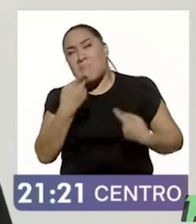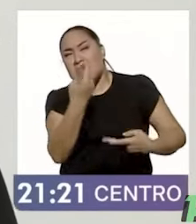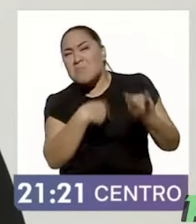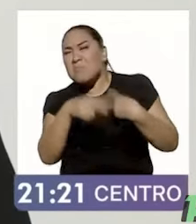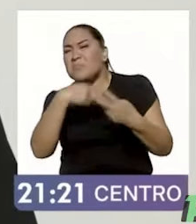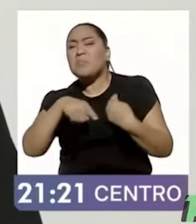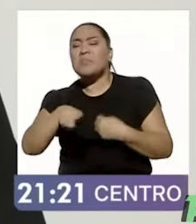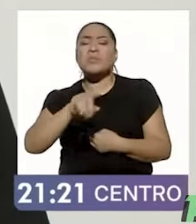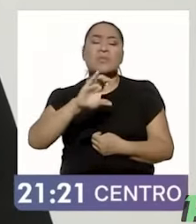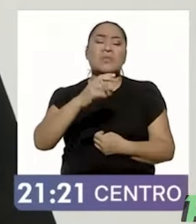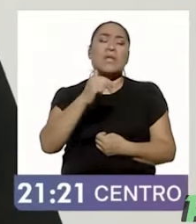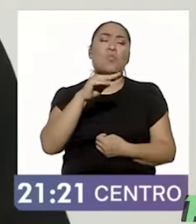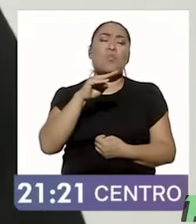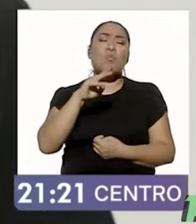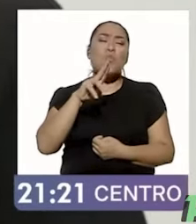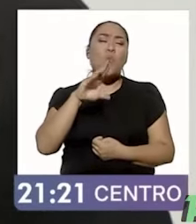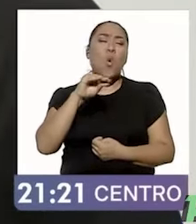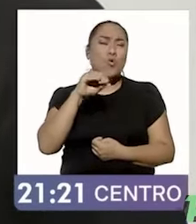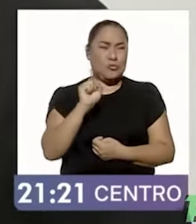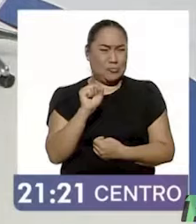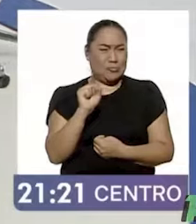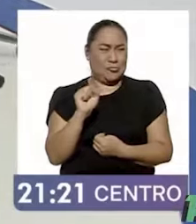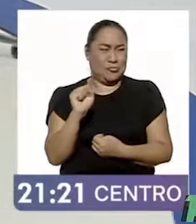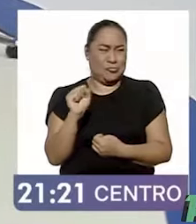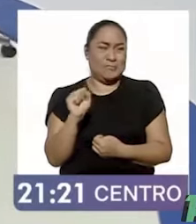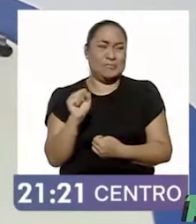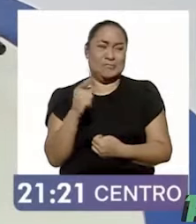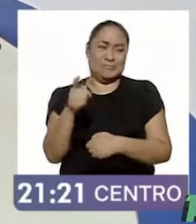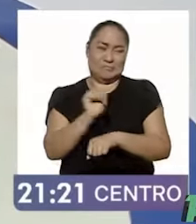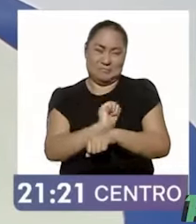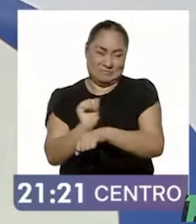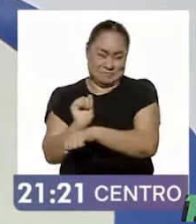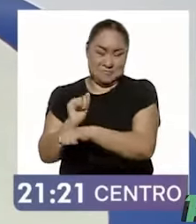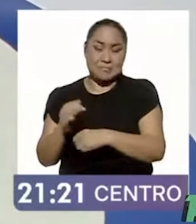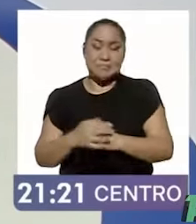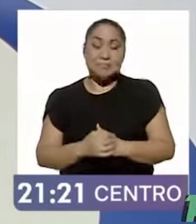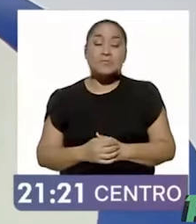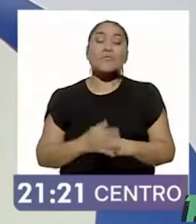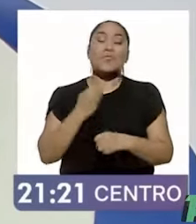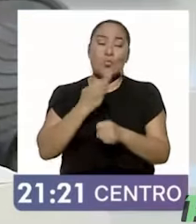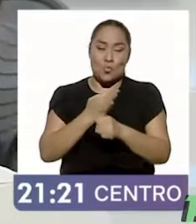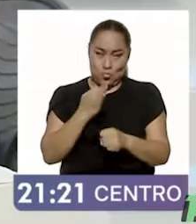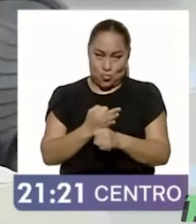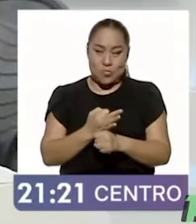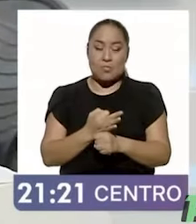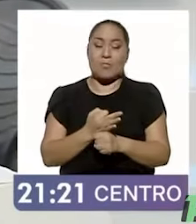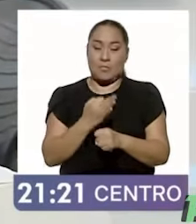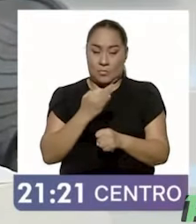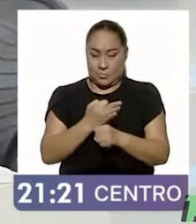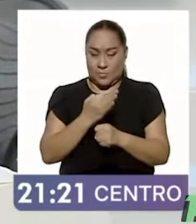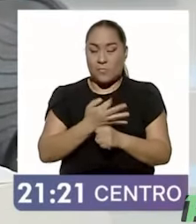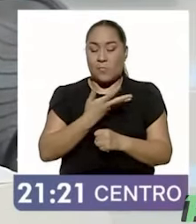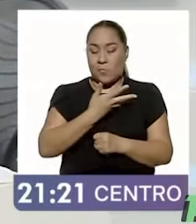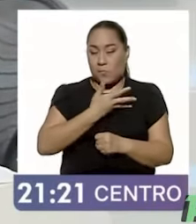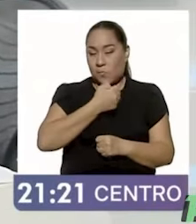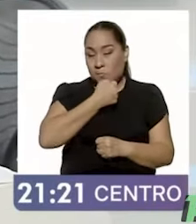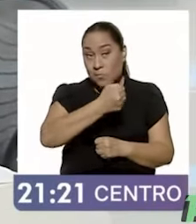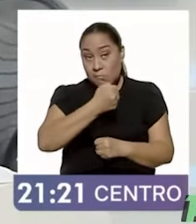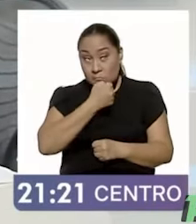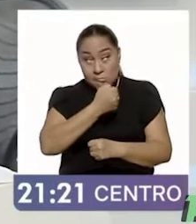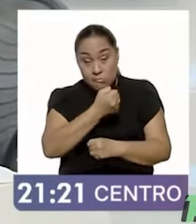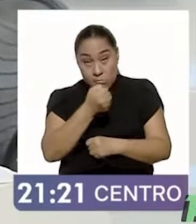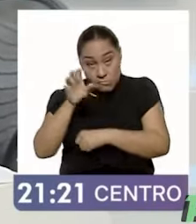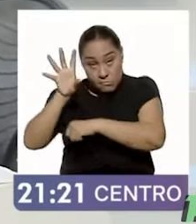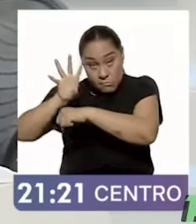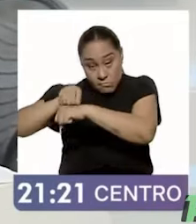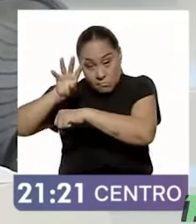los chamucos. Sí, por eso ya tenemos unos reportitos que dar. Si usted nos autoriza, por supuesto.